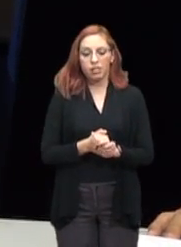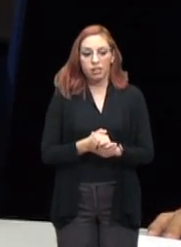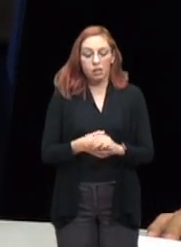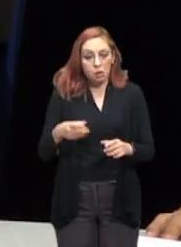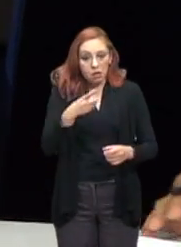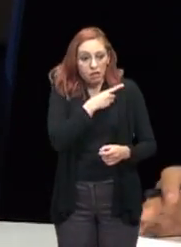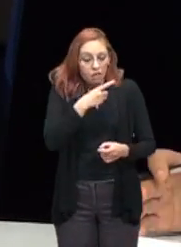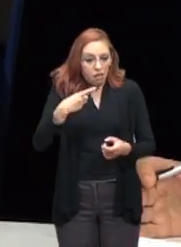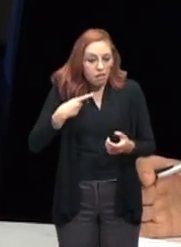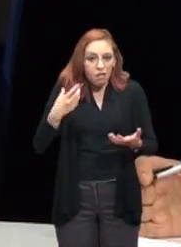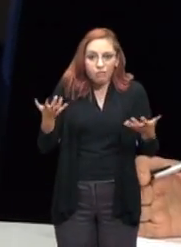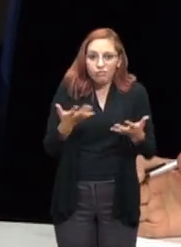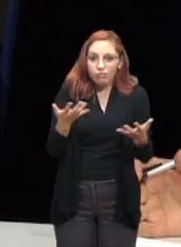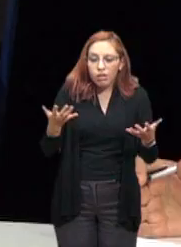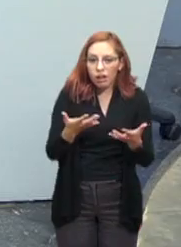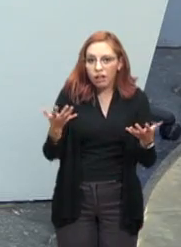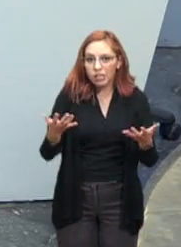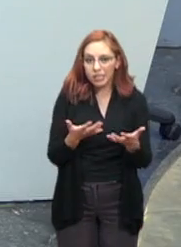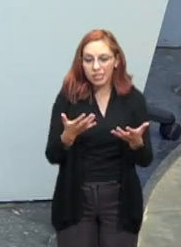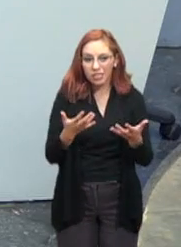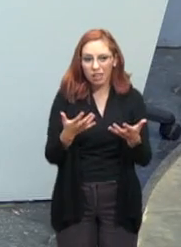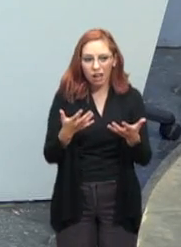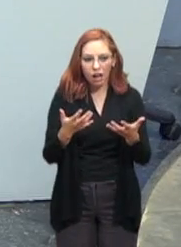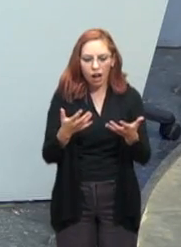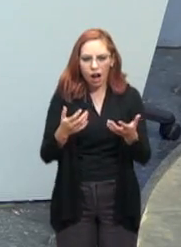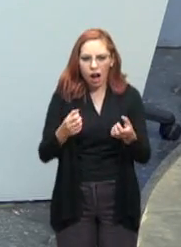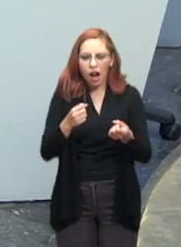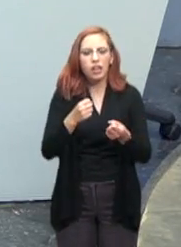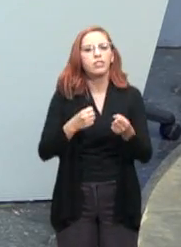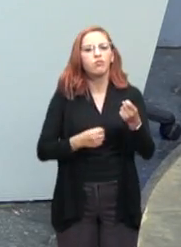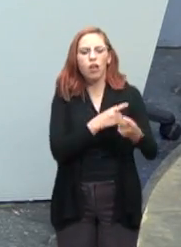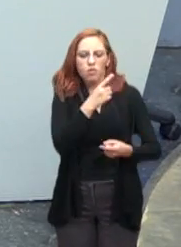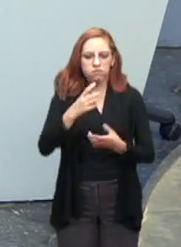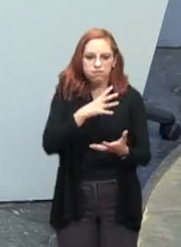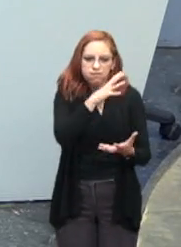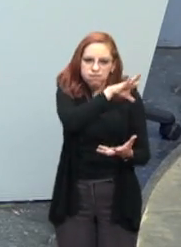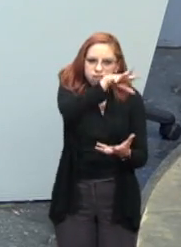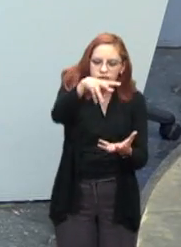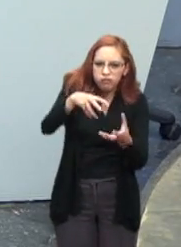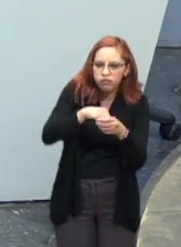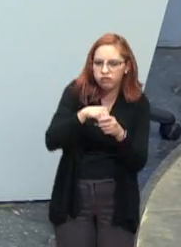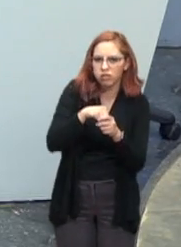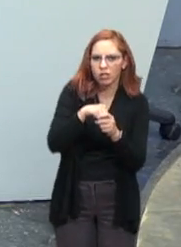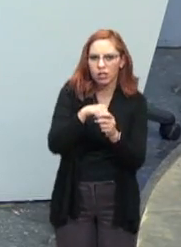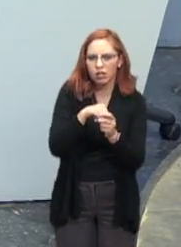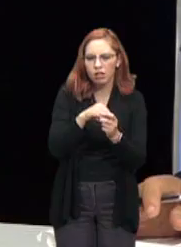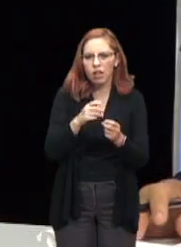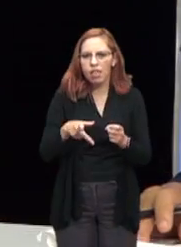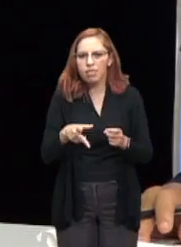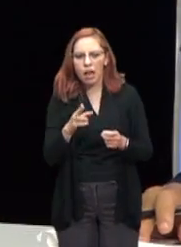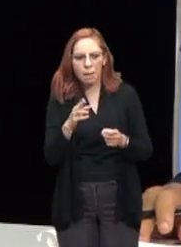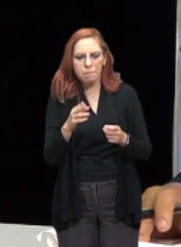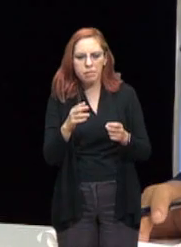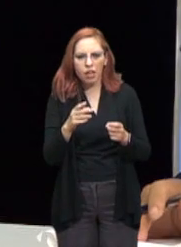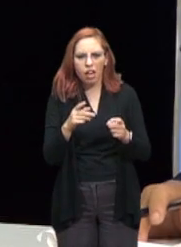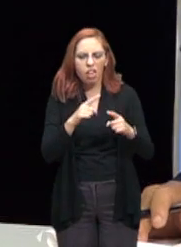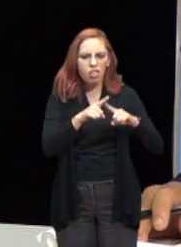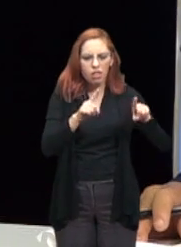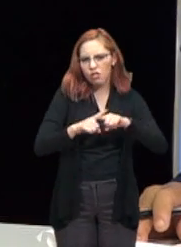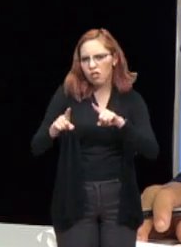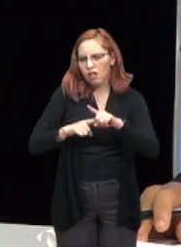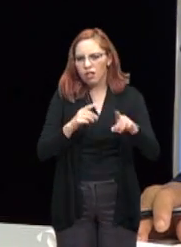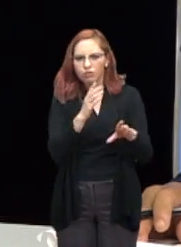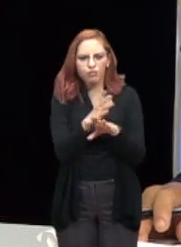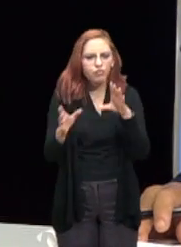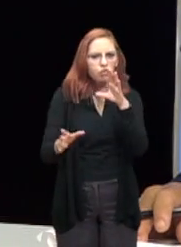porque ha acaparado en todo momento. Y hay una serie también de situaciones y de argumentos